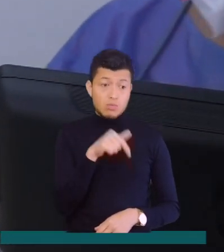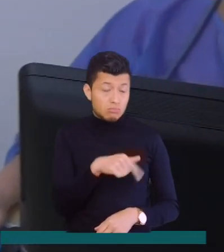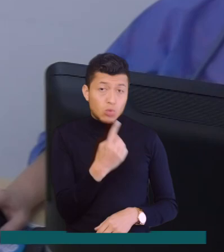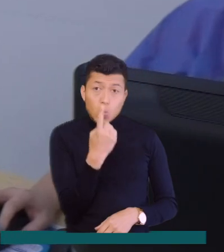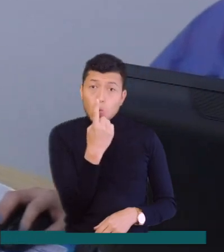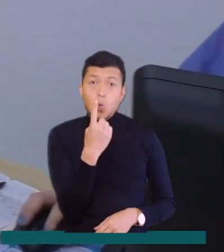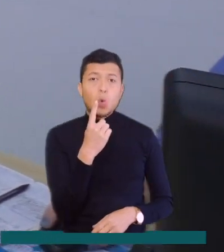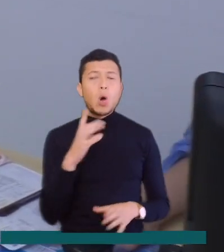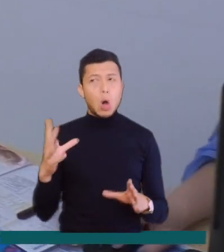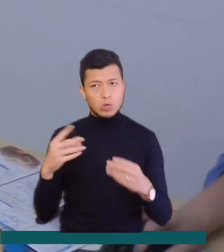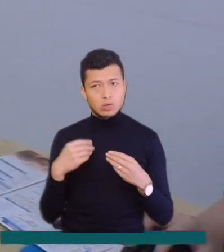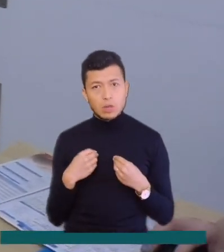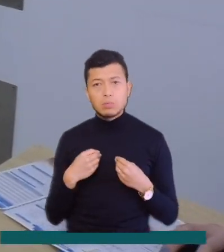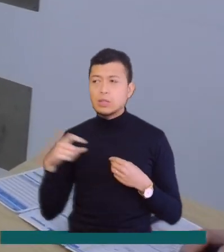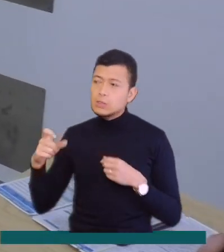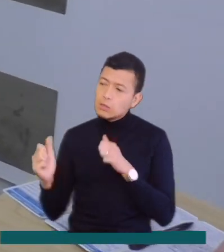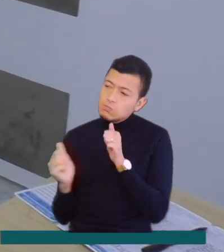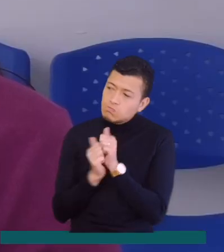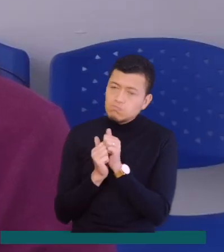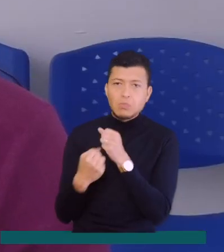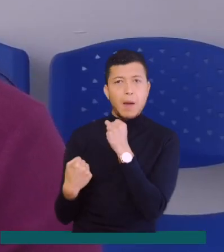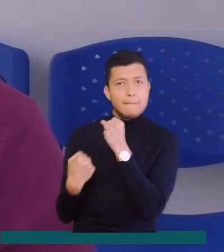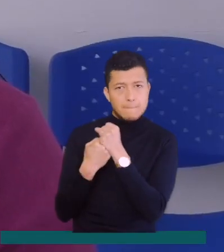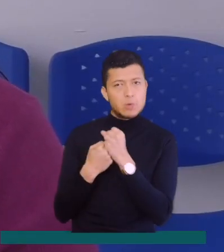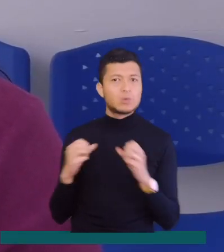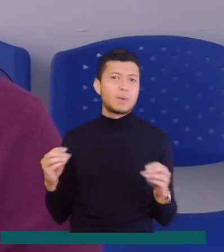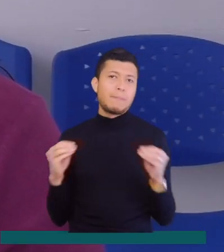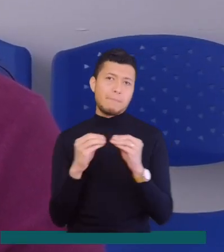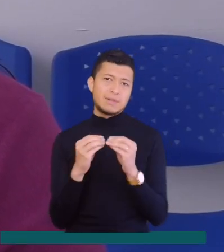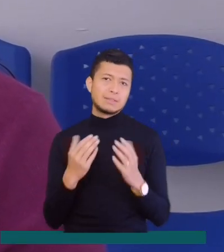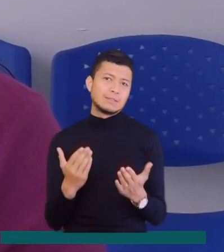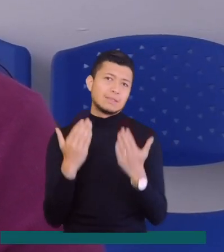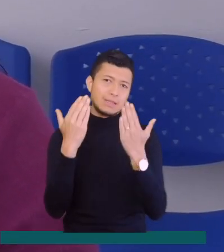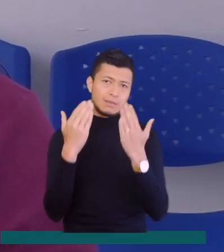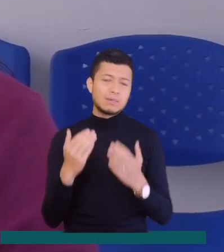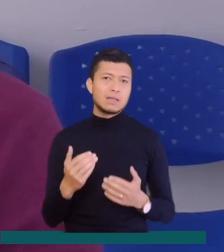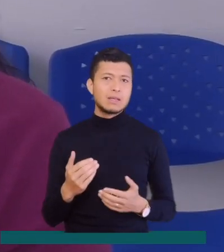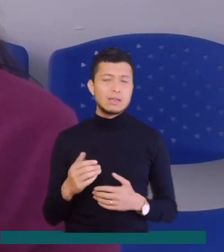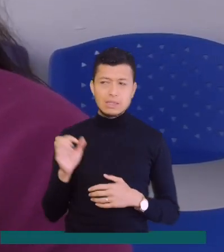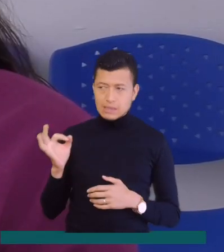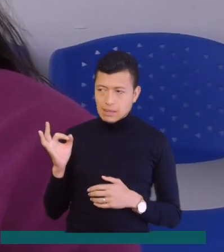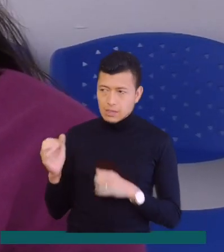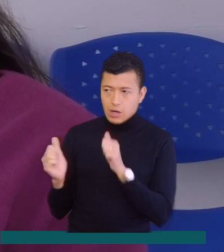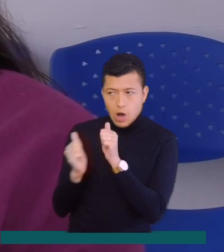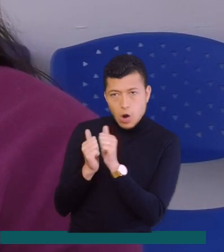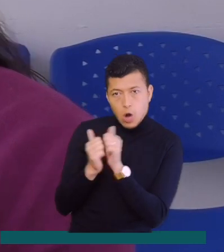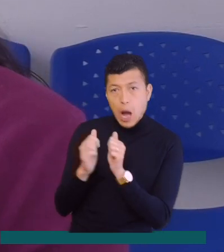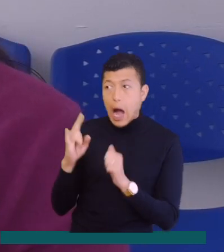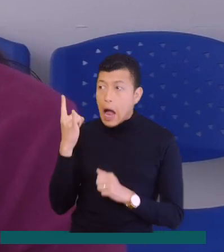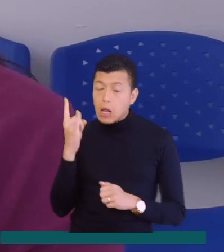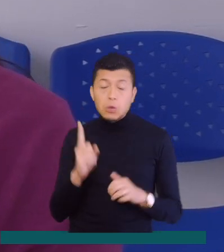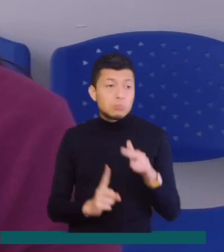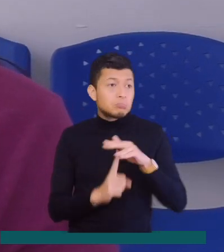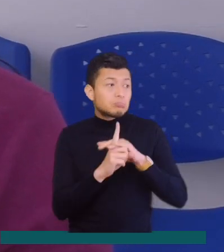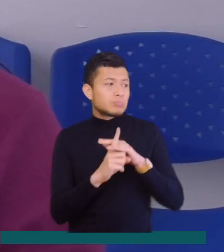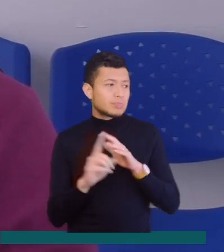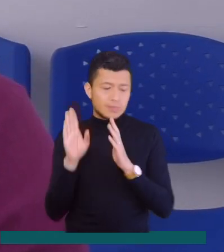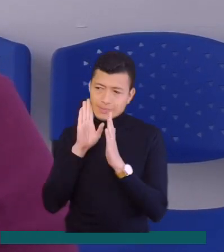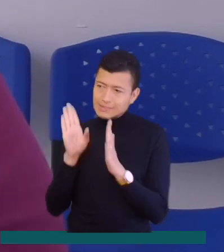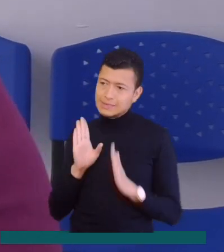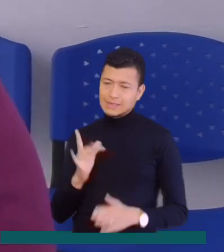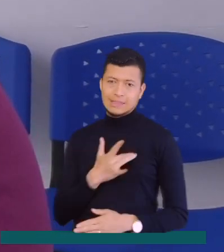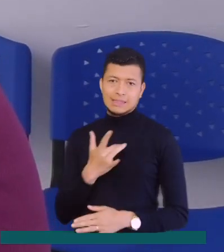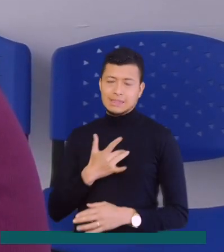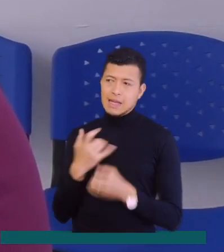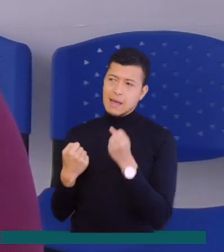algo que uno siente que tiene un apoyo más, que está alguien ahí con uno por si acaso y uno se